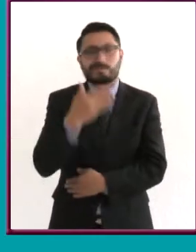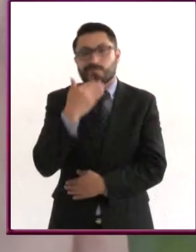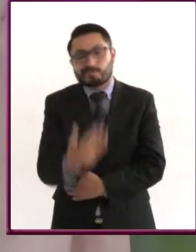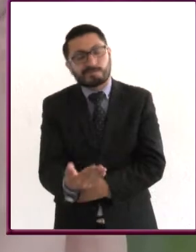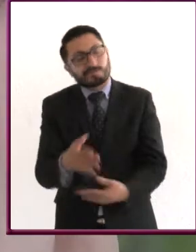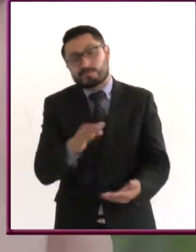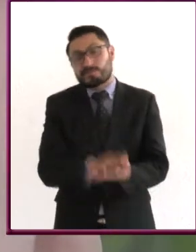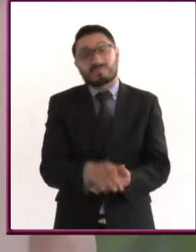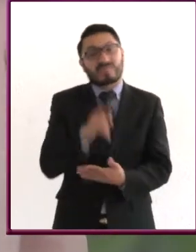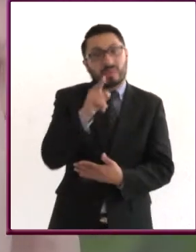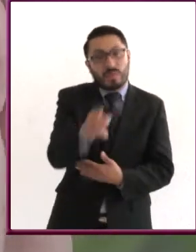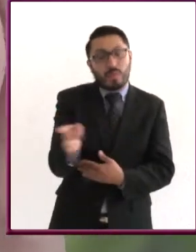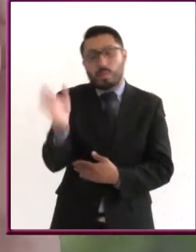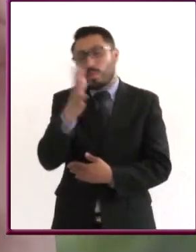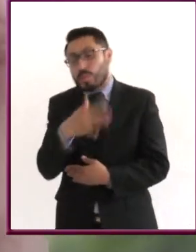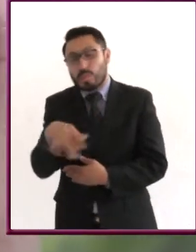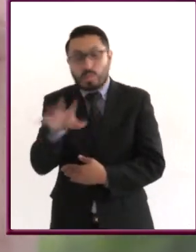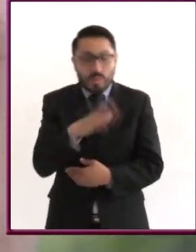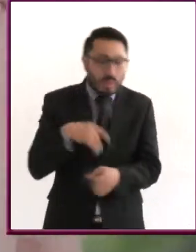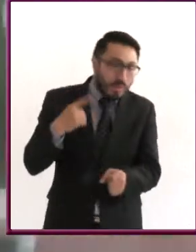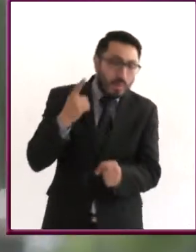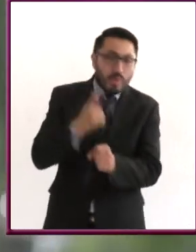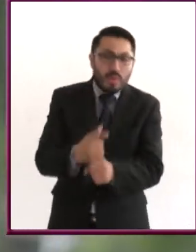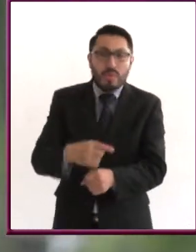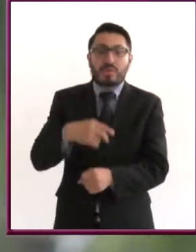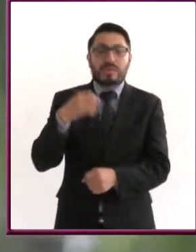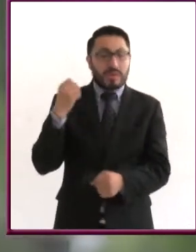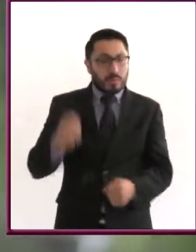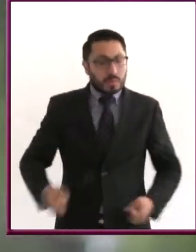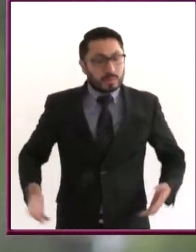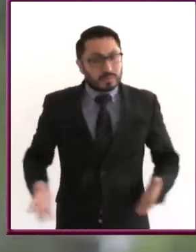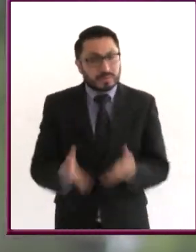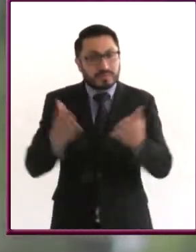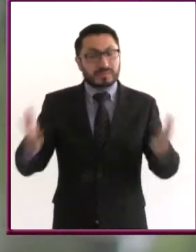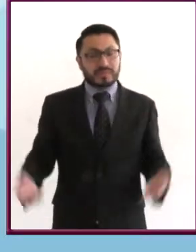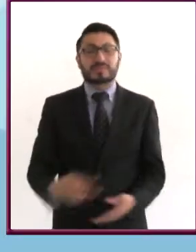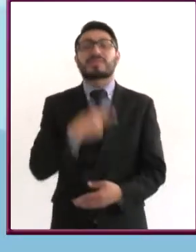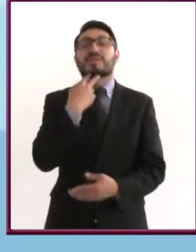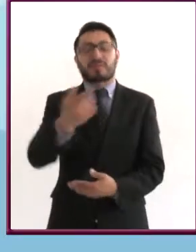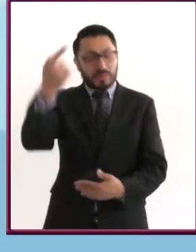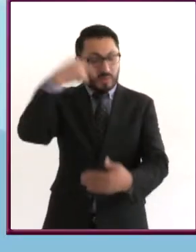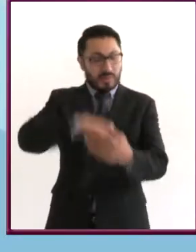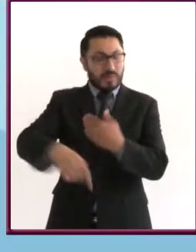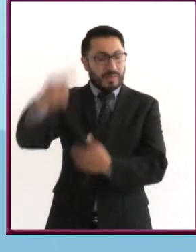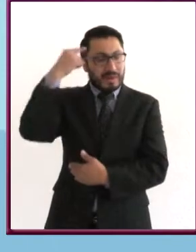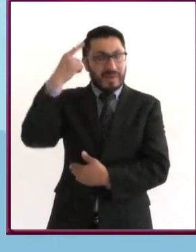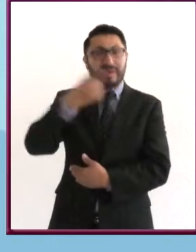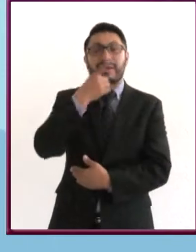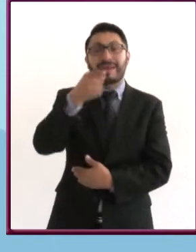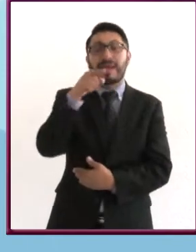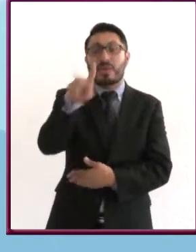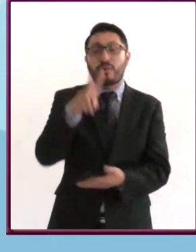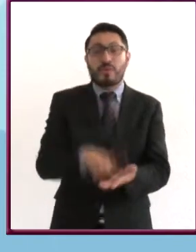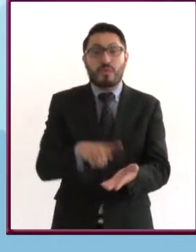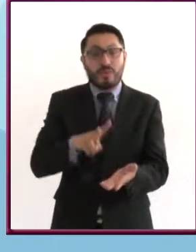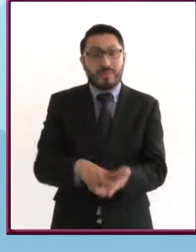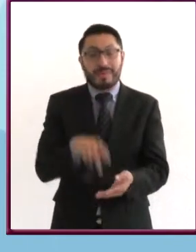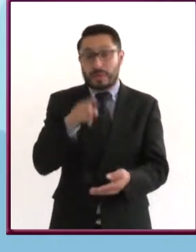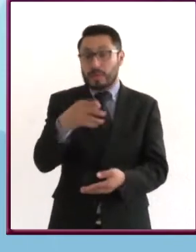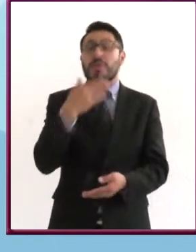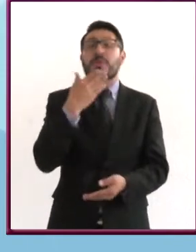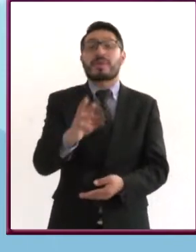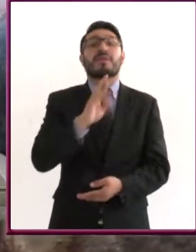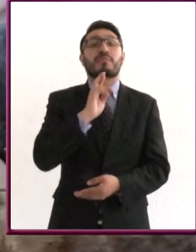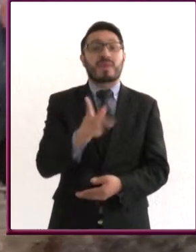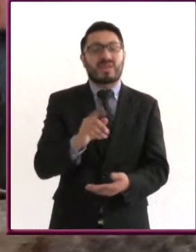eres, busca, descubre y fortalece la voz que te dice lo mucho que vales, el gran deseo que tiene para verte bien y